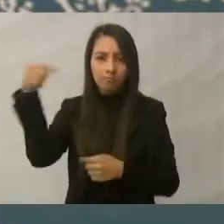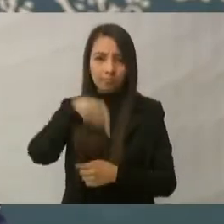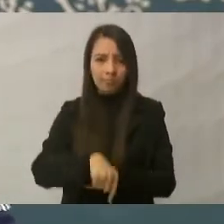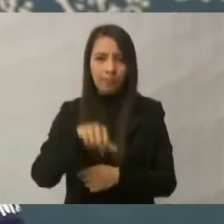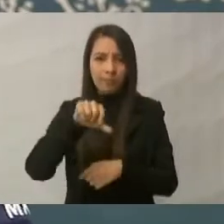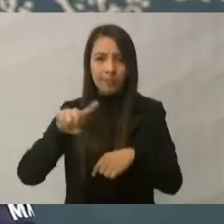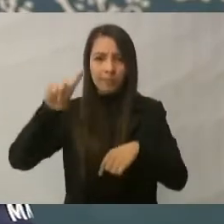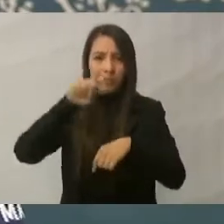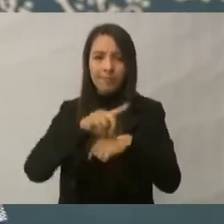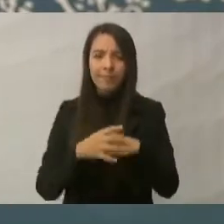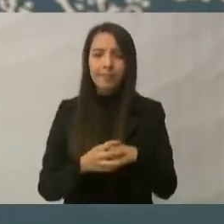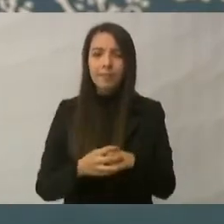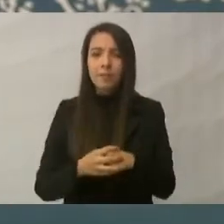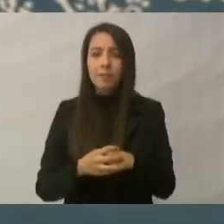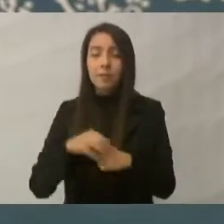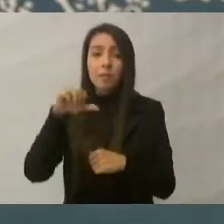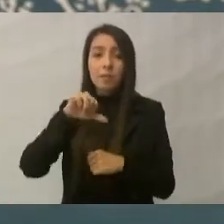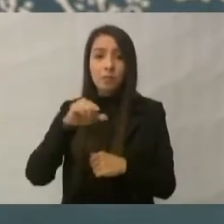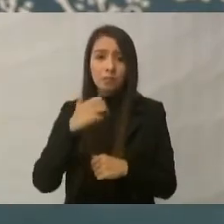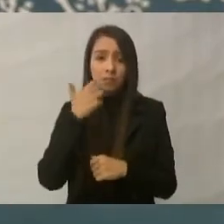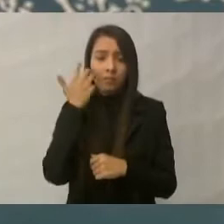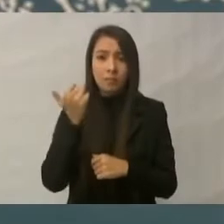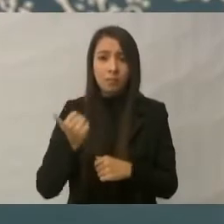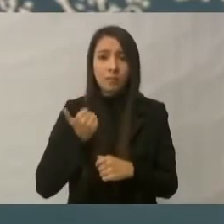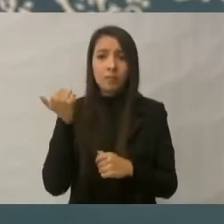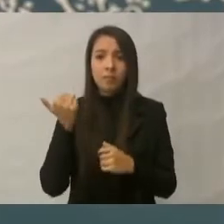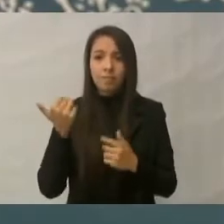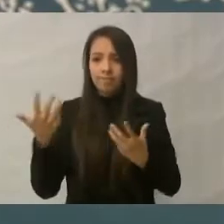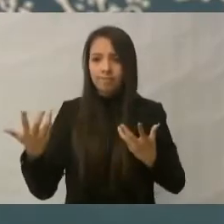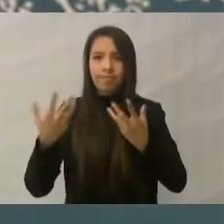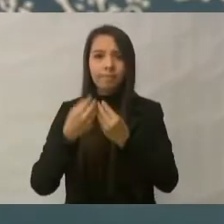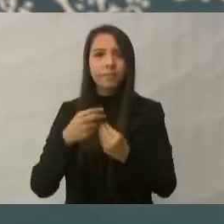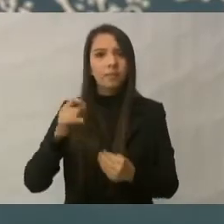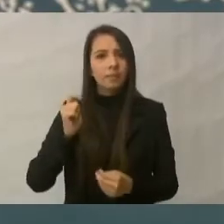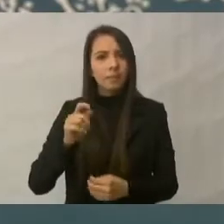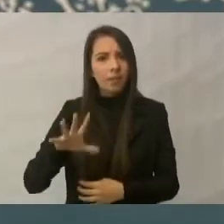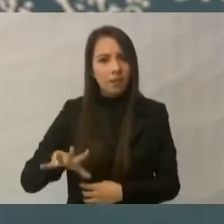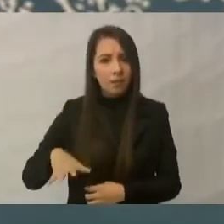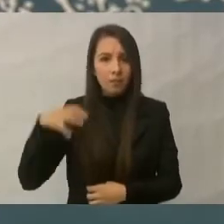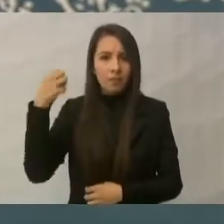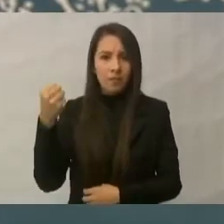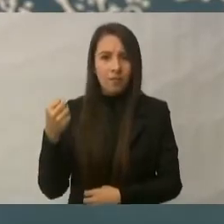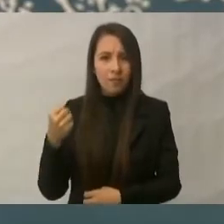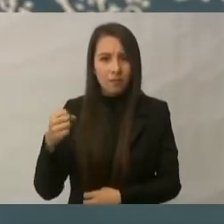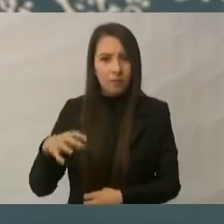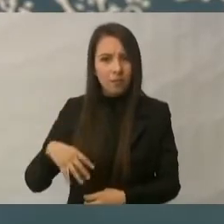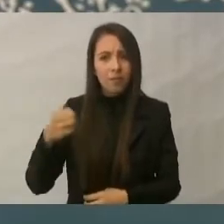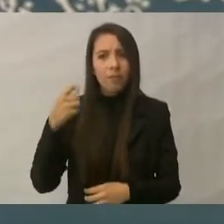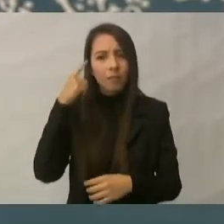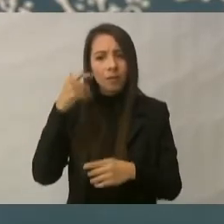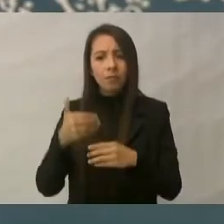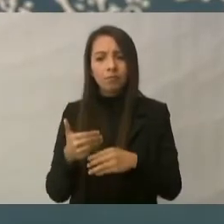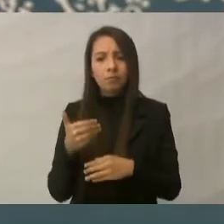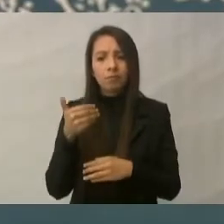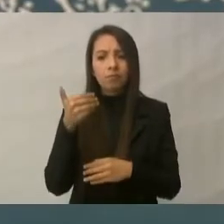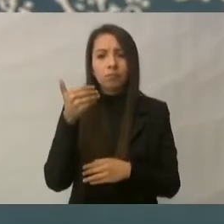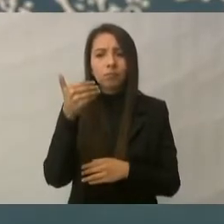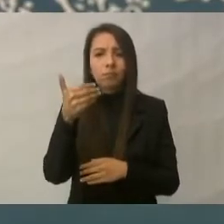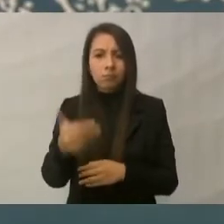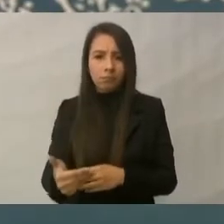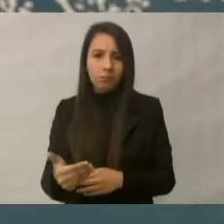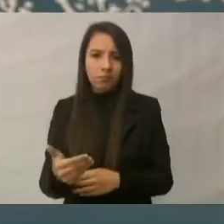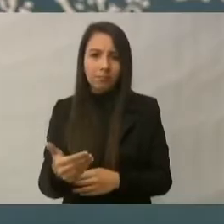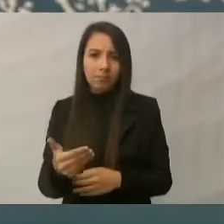de hoy queremos conjuntar esfuerzos para entrar en otra etapa, digamos